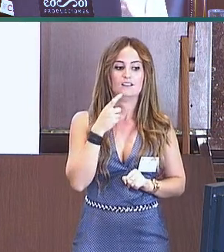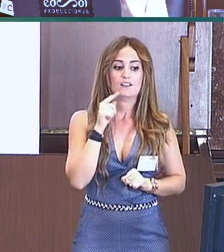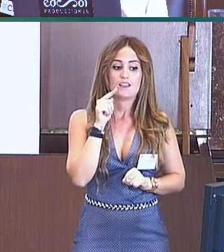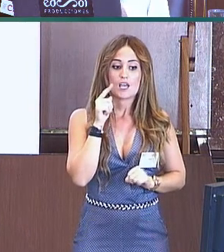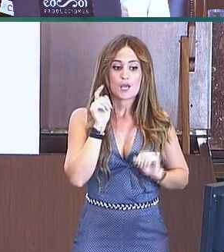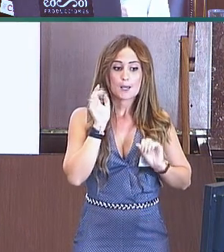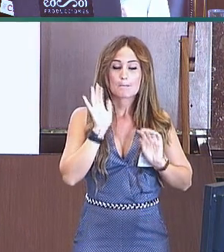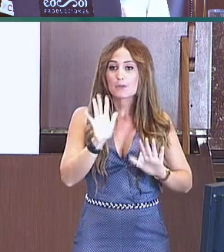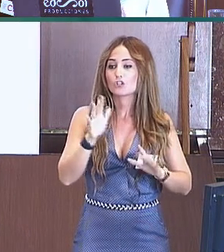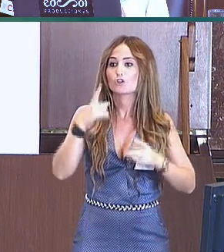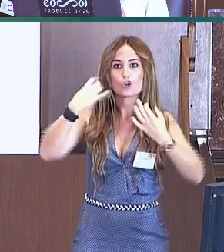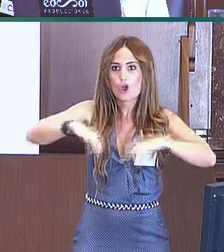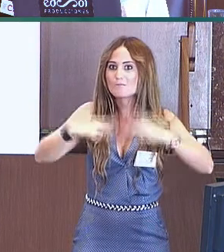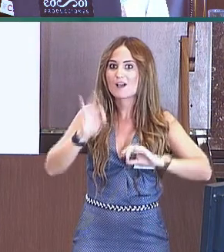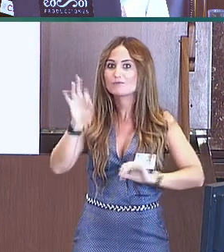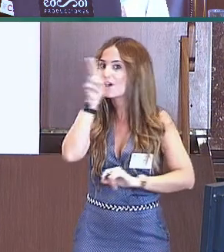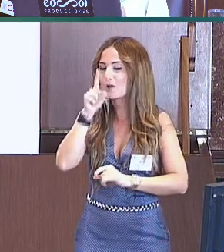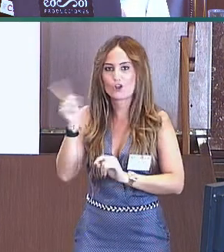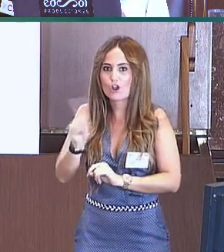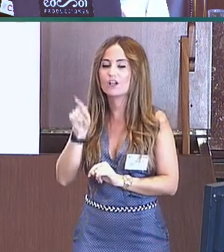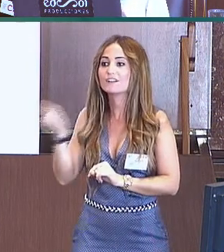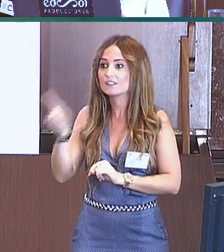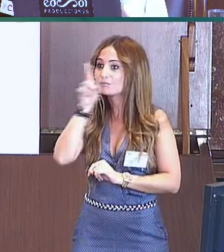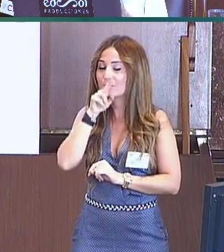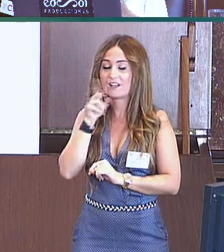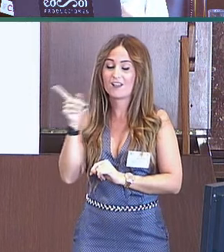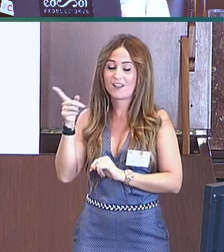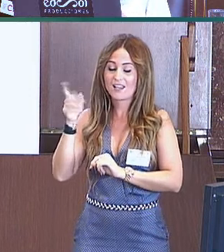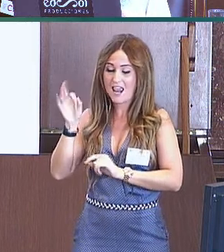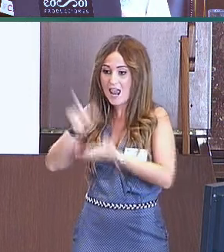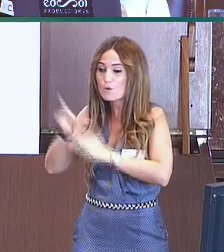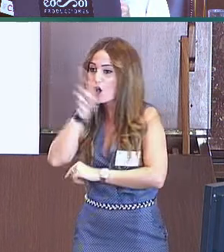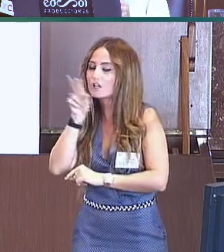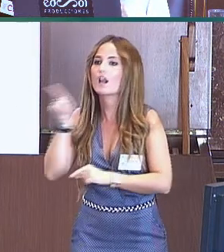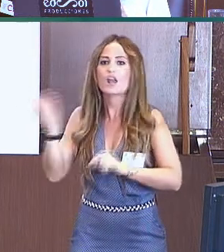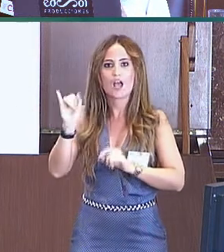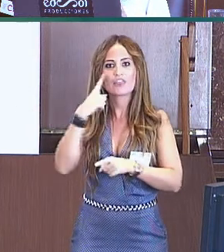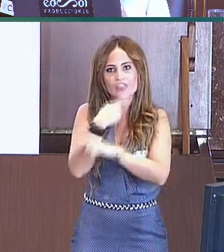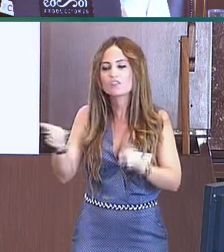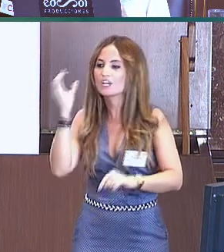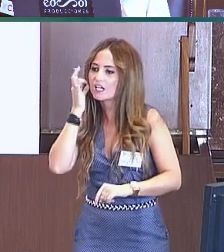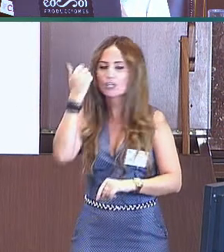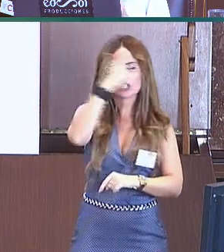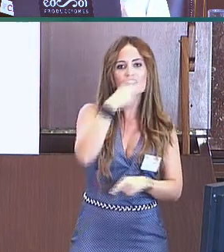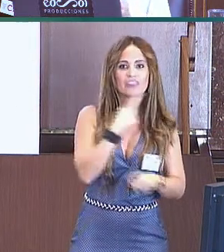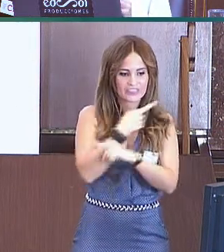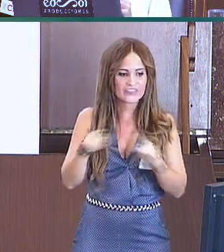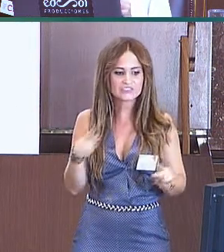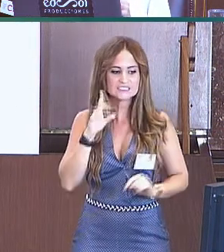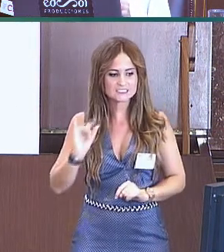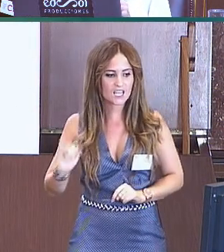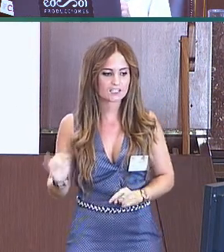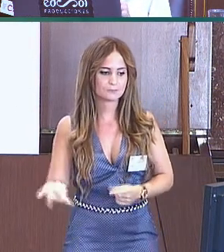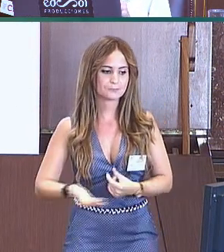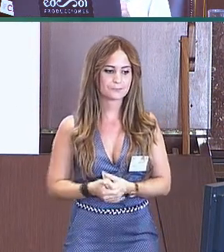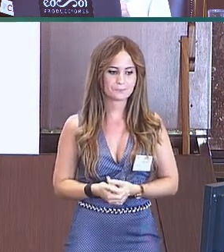Pero no es lo habitual que sucede en las lenguas orales. Wolf, que es el autor que hace este estudio, entre